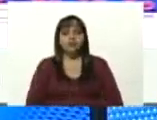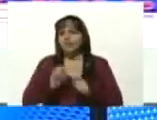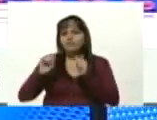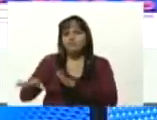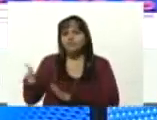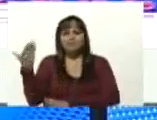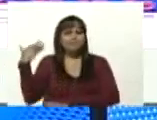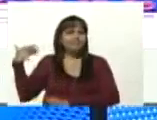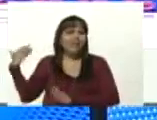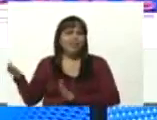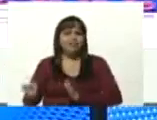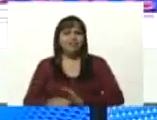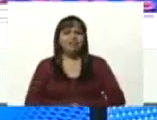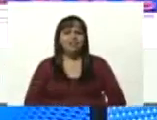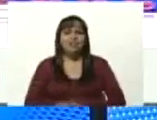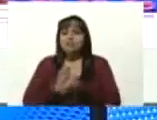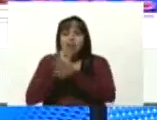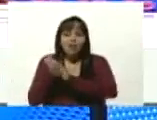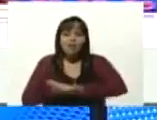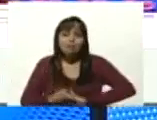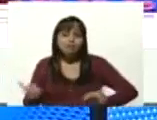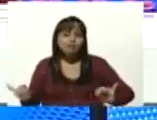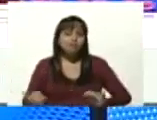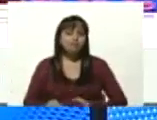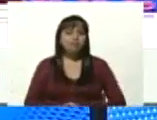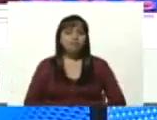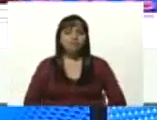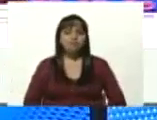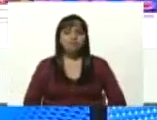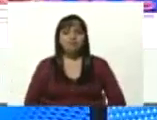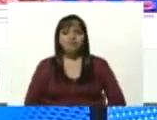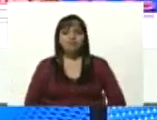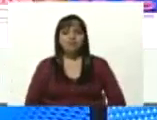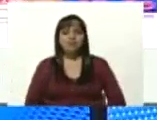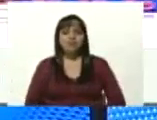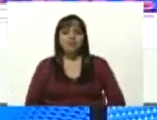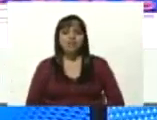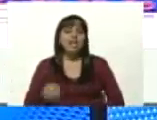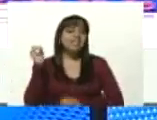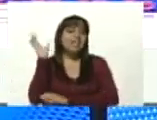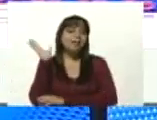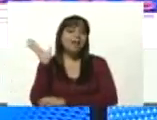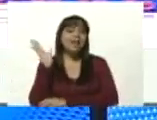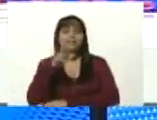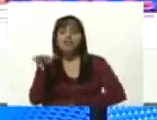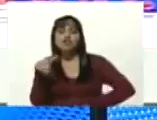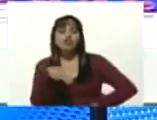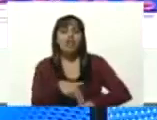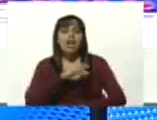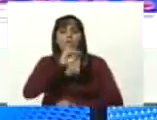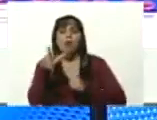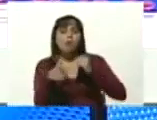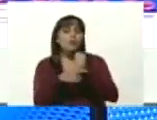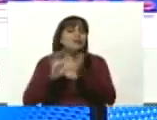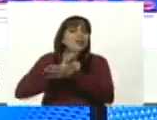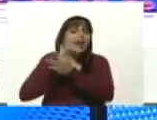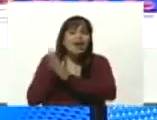se extinguió la asamblea la asamblea nacional de Guaidó se extinguió